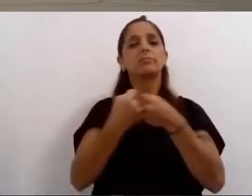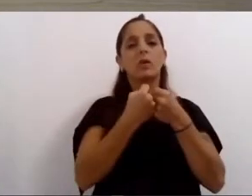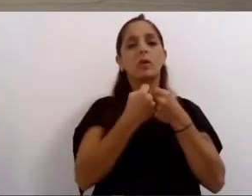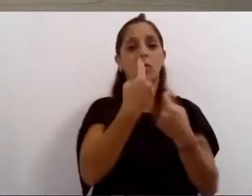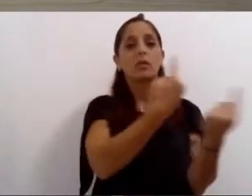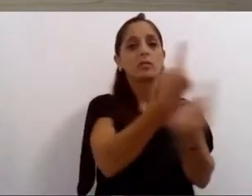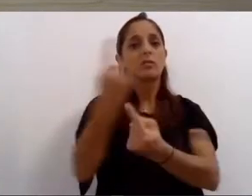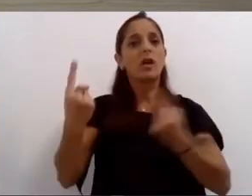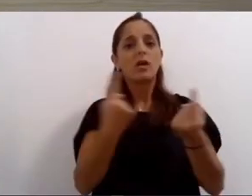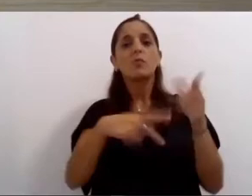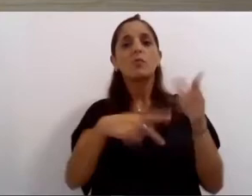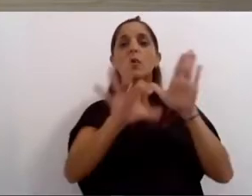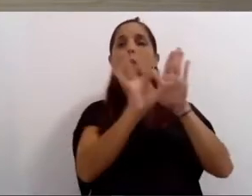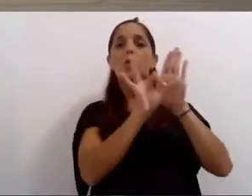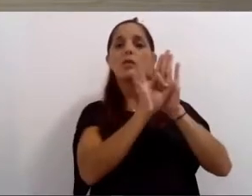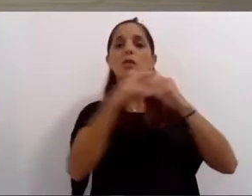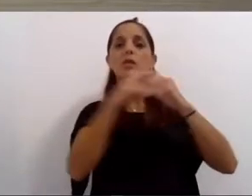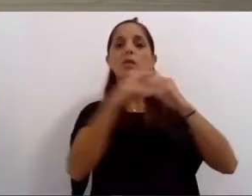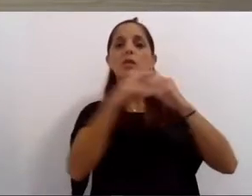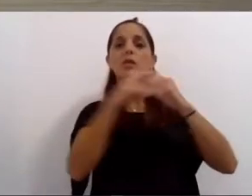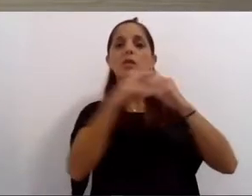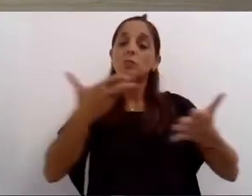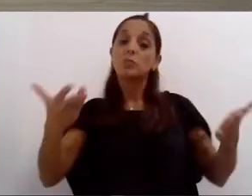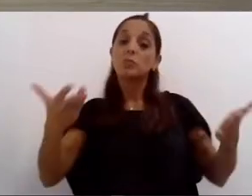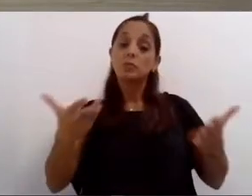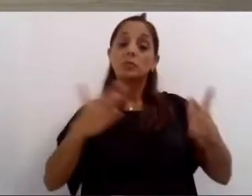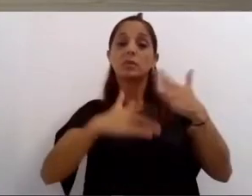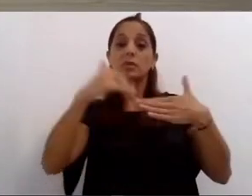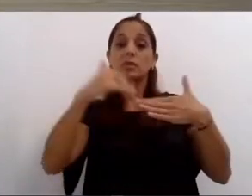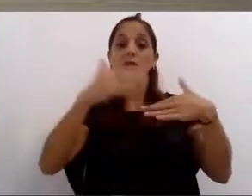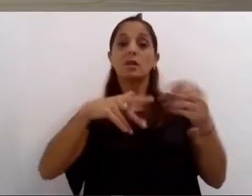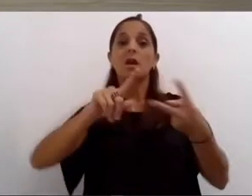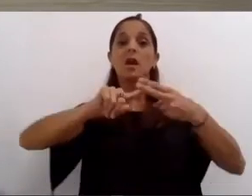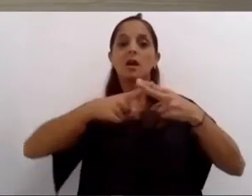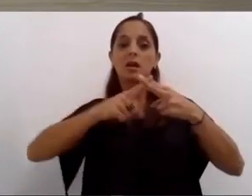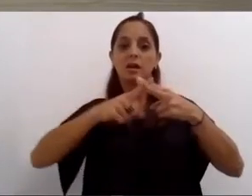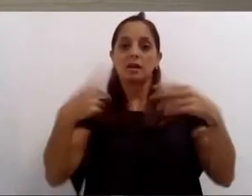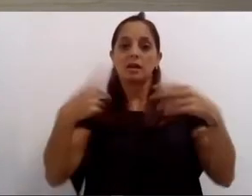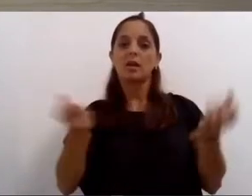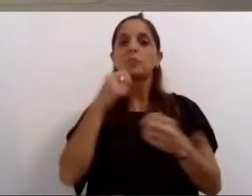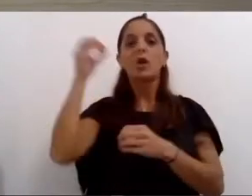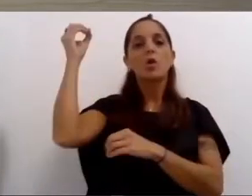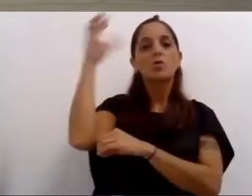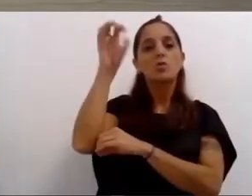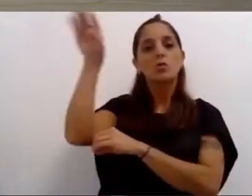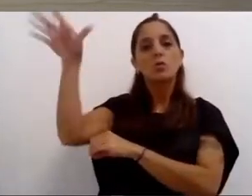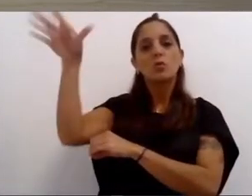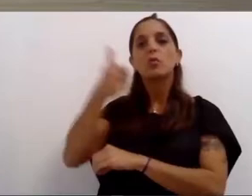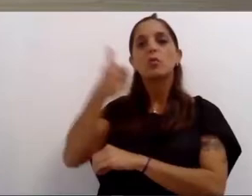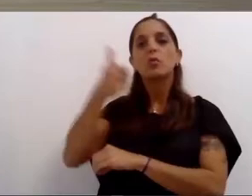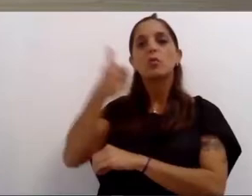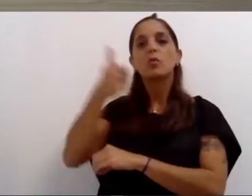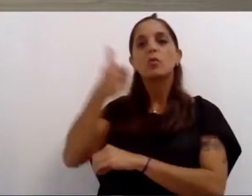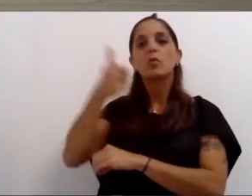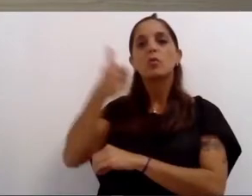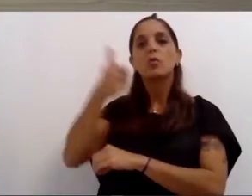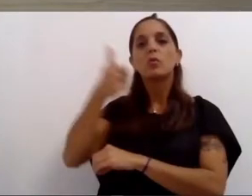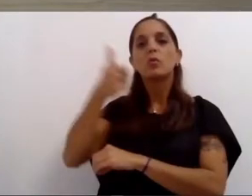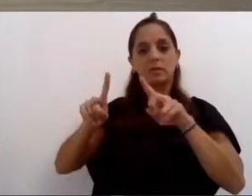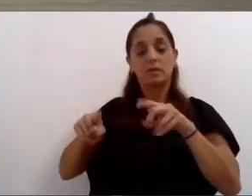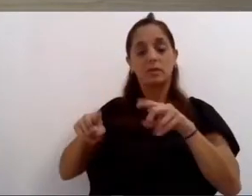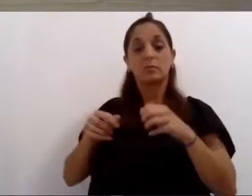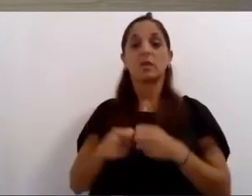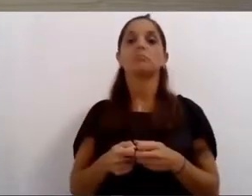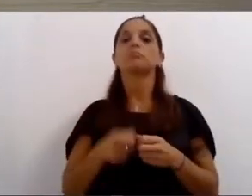pública para evitar que las calles se rumpan una y otra vez por arreglos de luz o agua. Actualizamos el valor de las